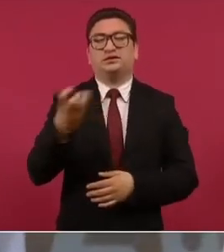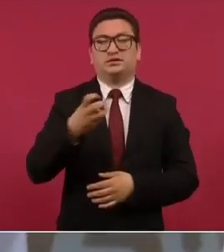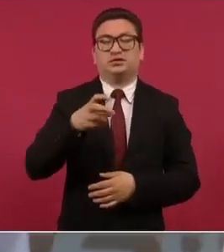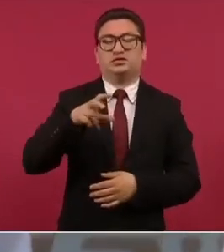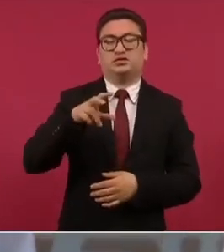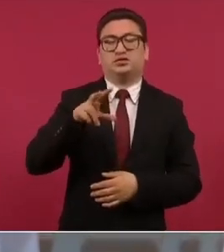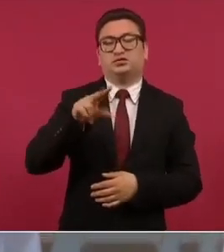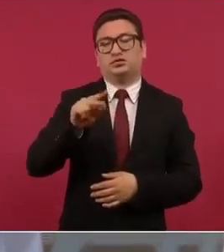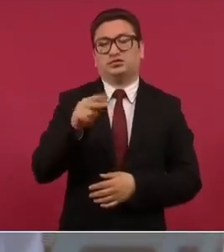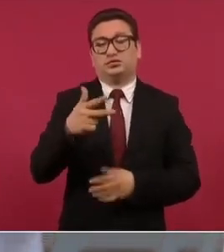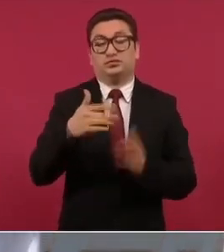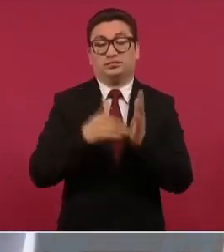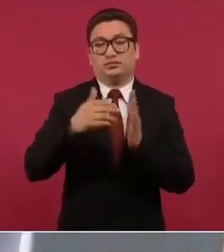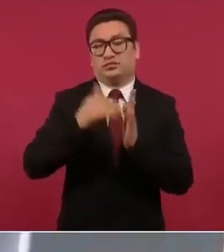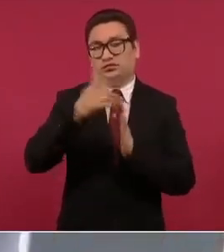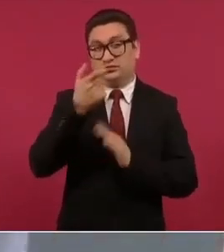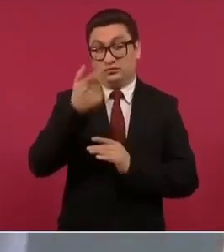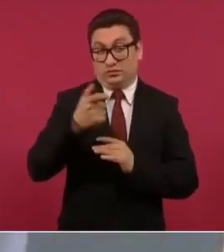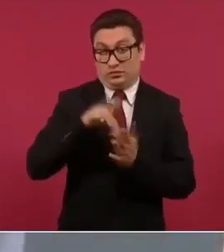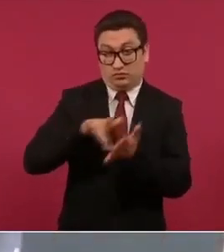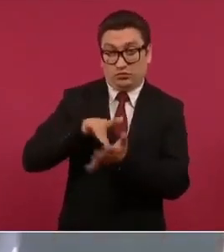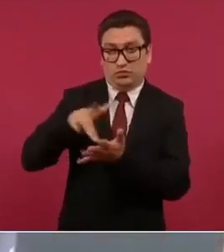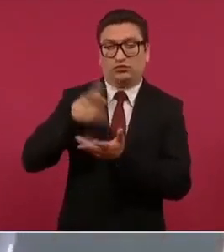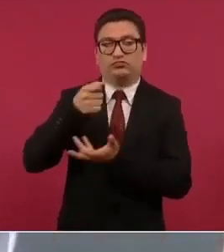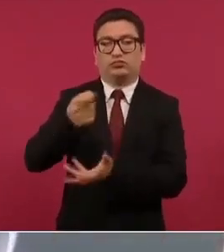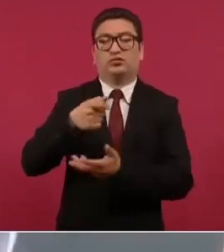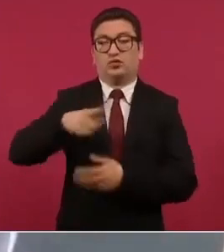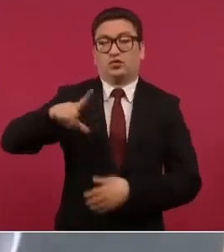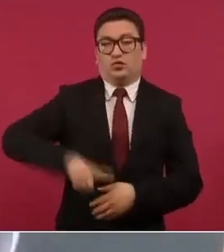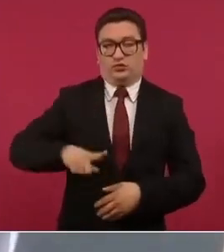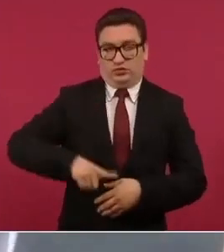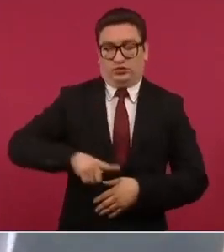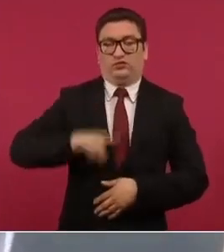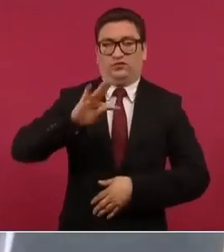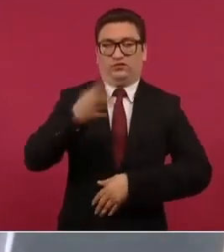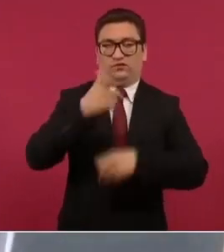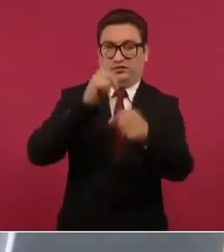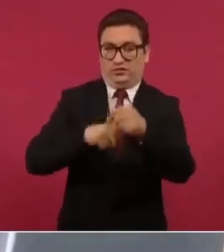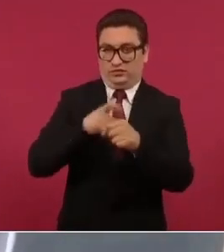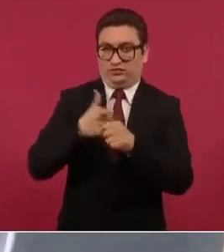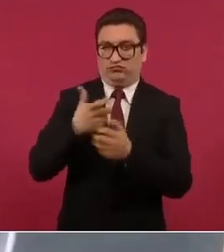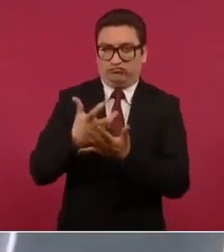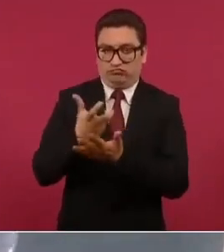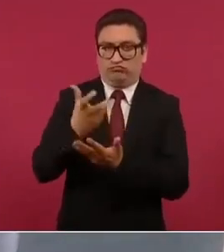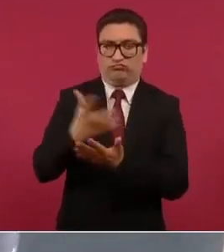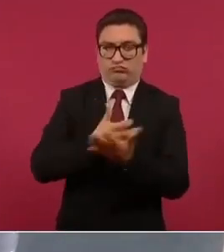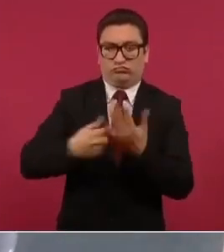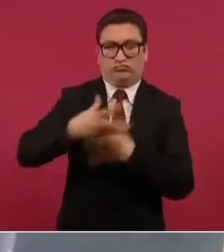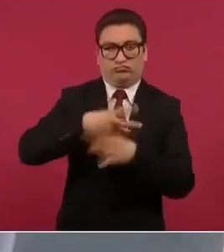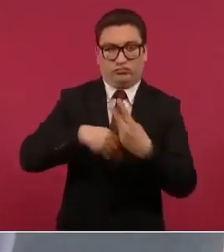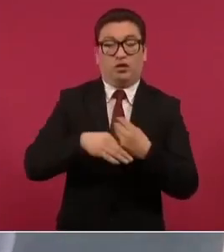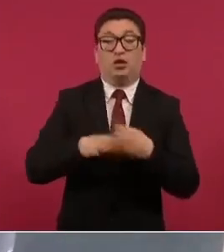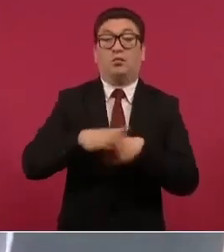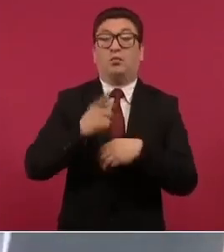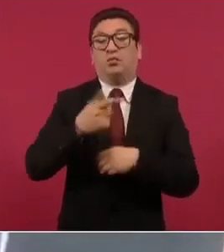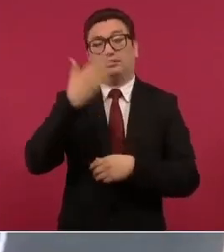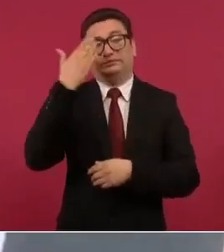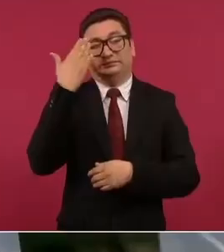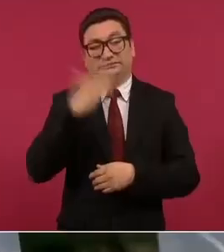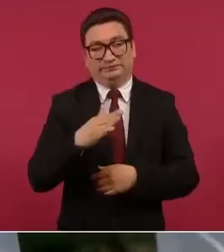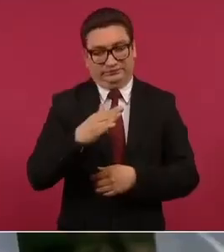millones de pesos los ingresos del gobierno federal por no permitir